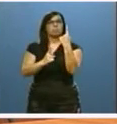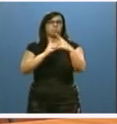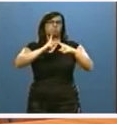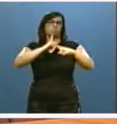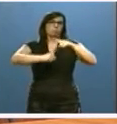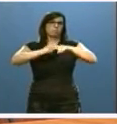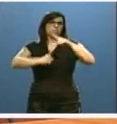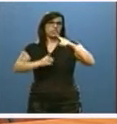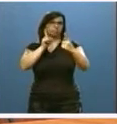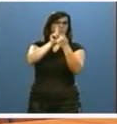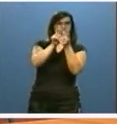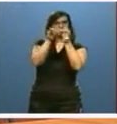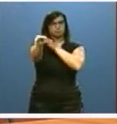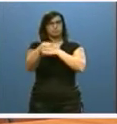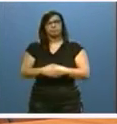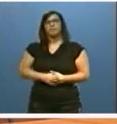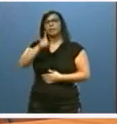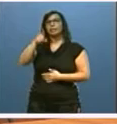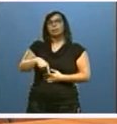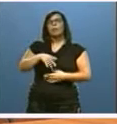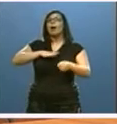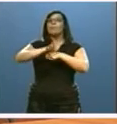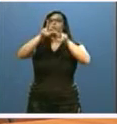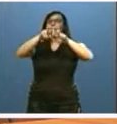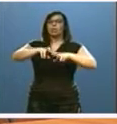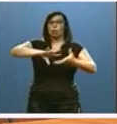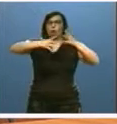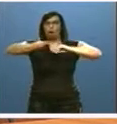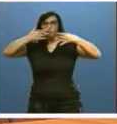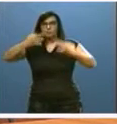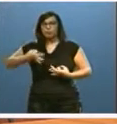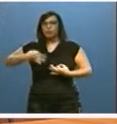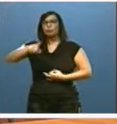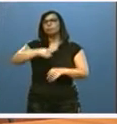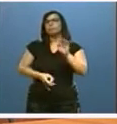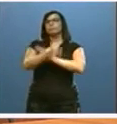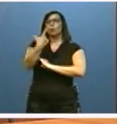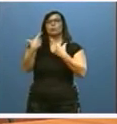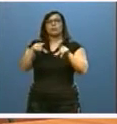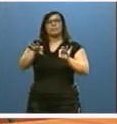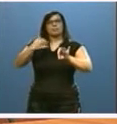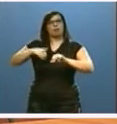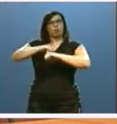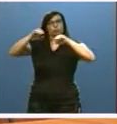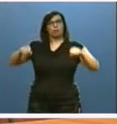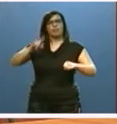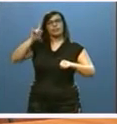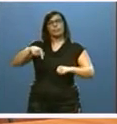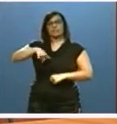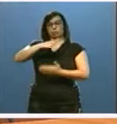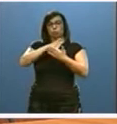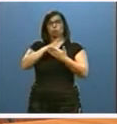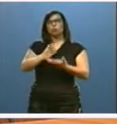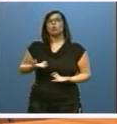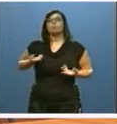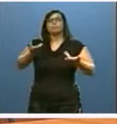En el ámbito de la investigación aplicada, hemos constituido las nuevas unidades de investigación consolidadas y hemos otorgado para este curso